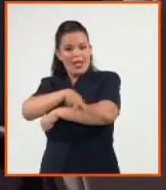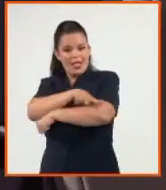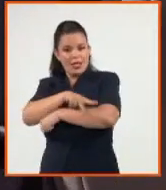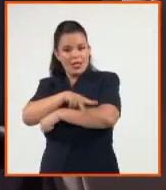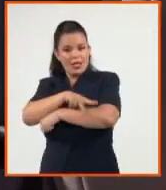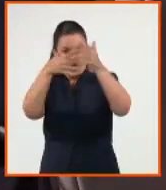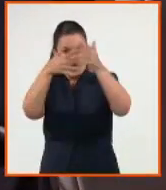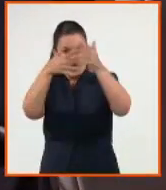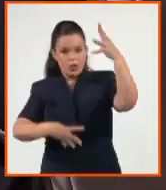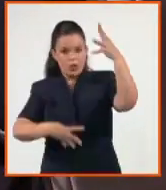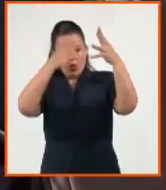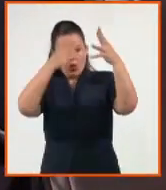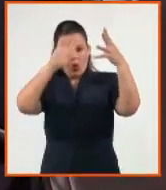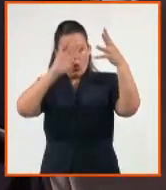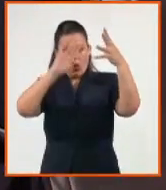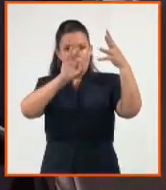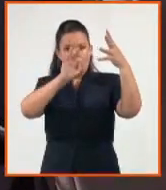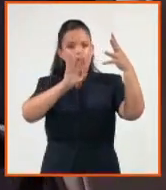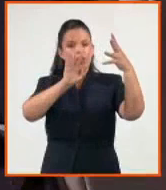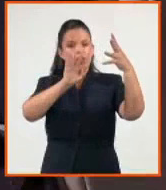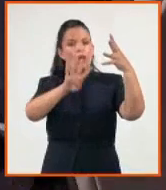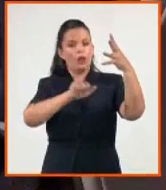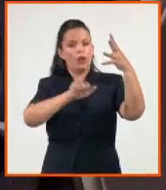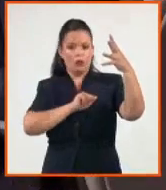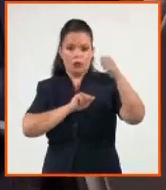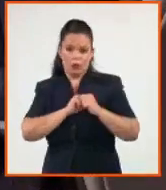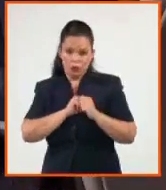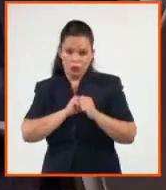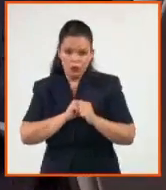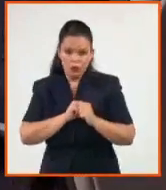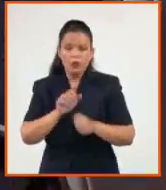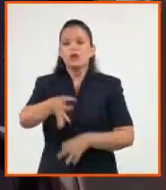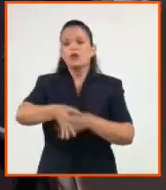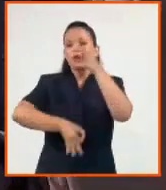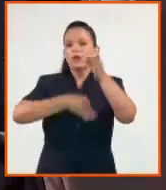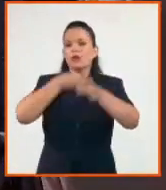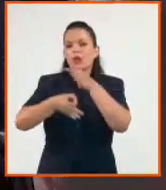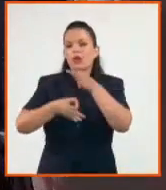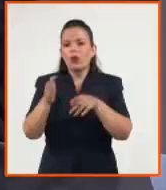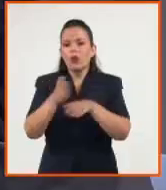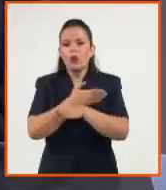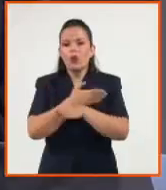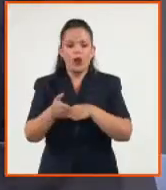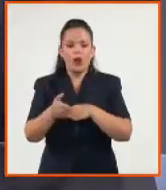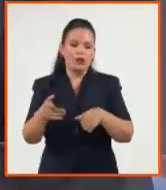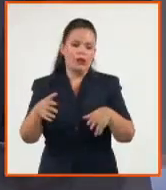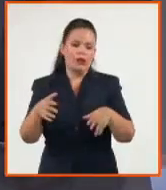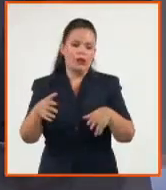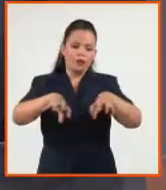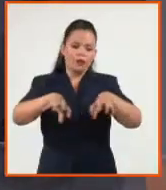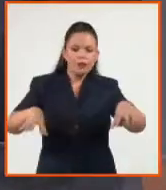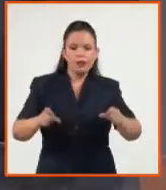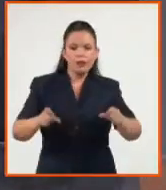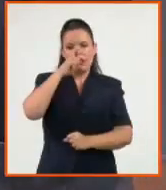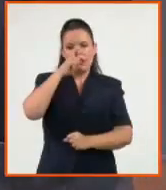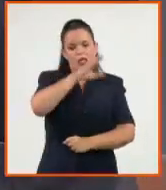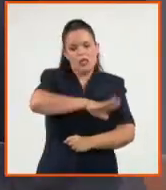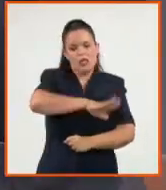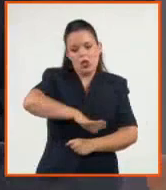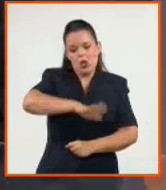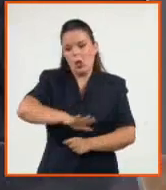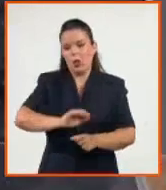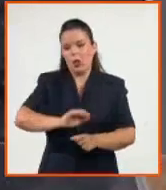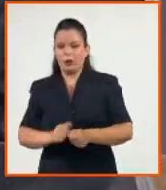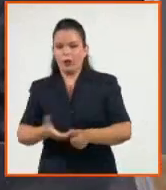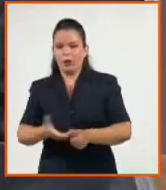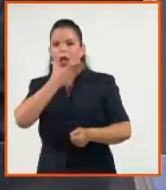a la ciudadanía en el ciberespacio, incluso las diferencias por sectores sociales, niñez, adolescencia, personas de la tercera edad. Capacidades